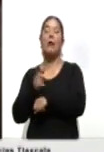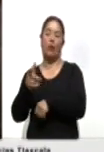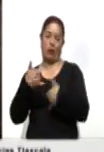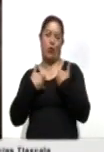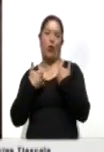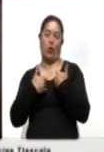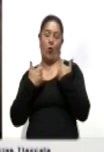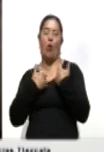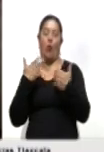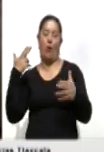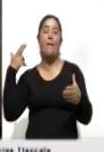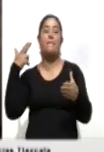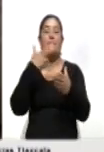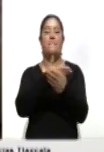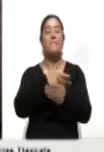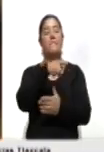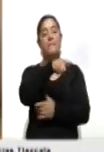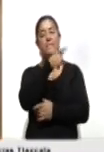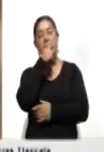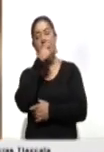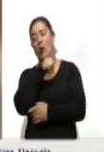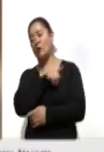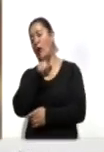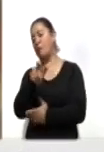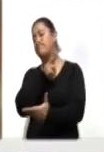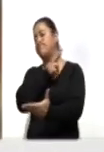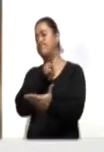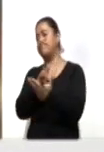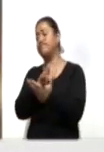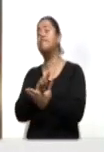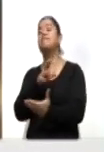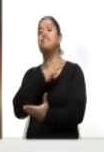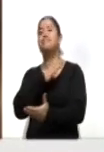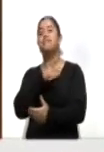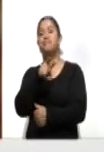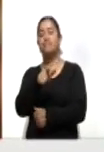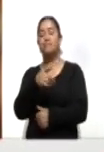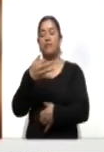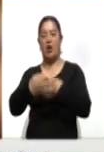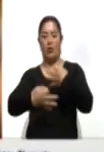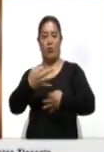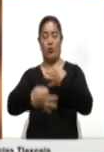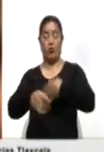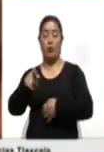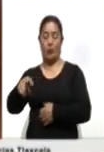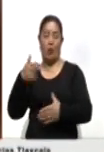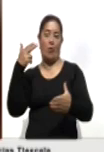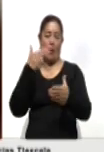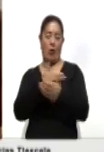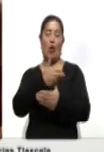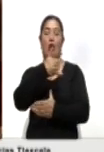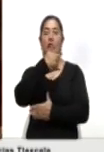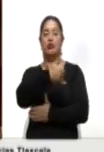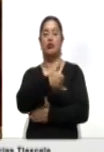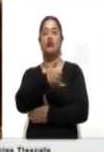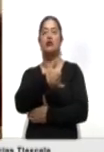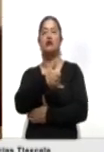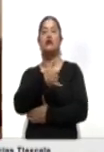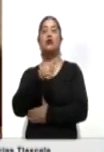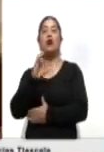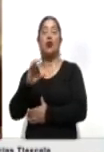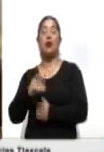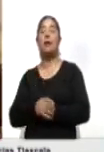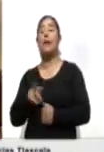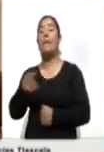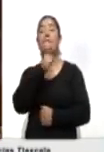joven afroamericano en manos de la policía, en momentos en que se lleva a cabo el juicio por el asesinato de George Floyd. La policía